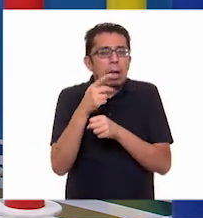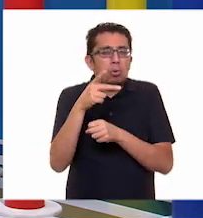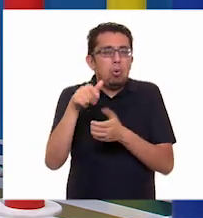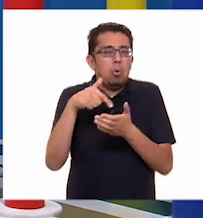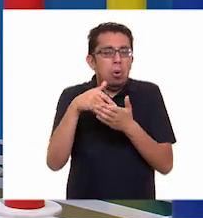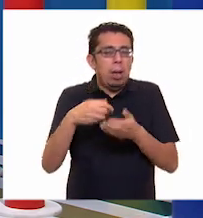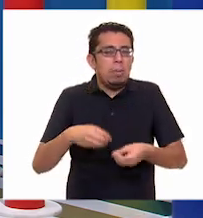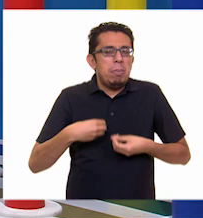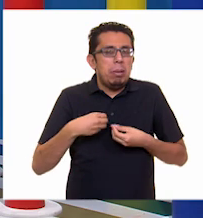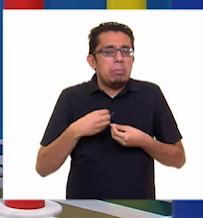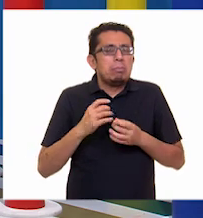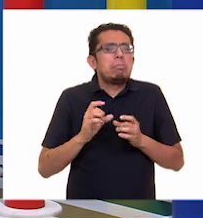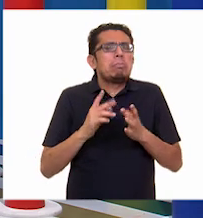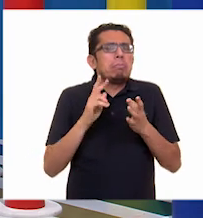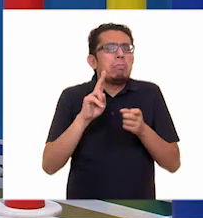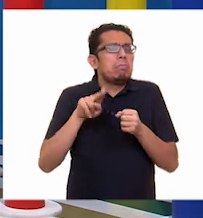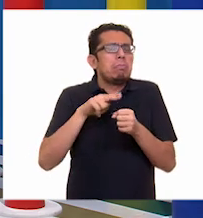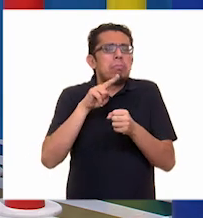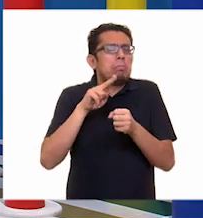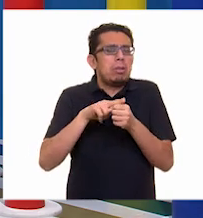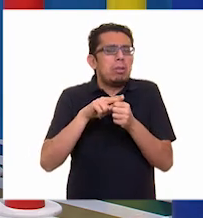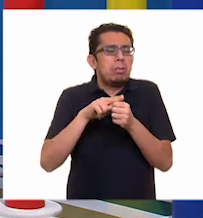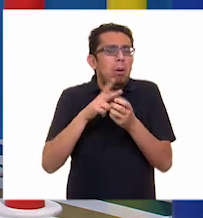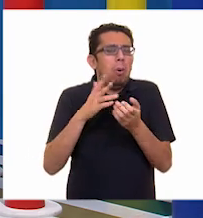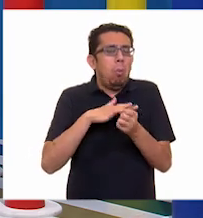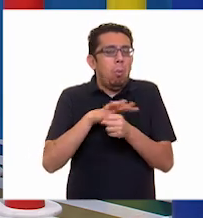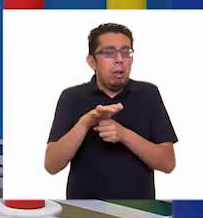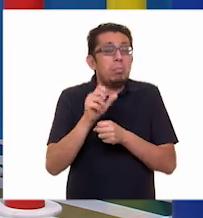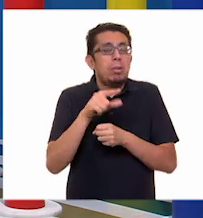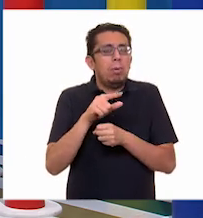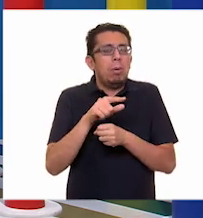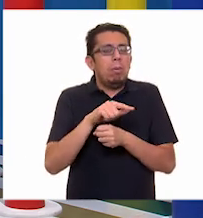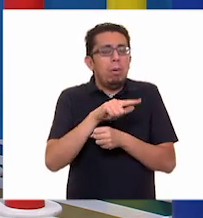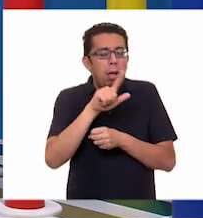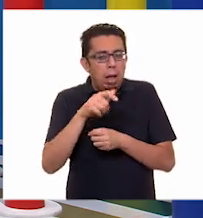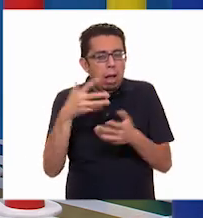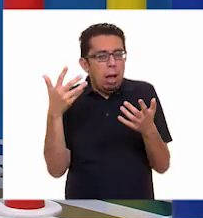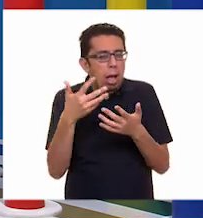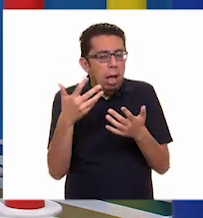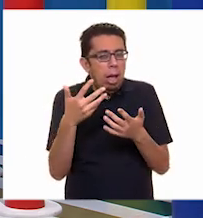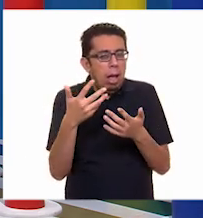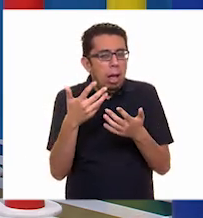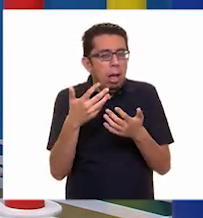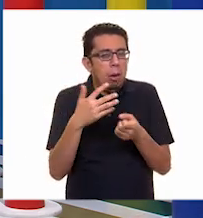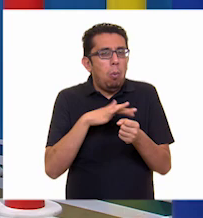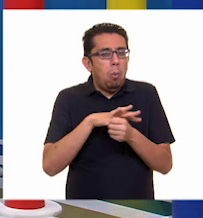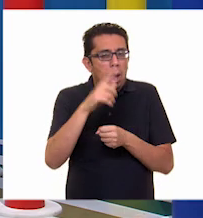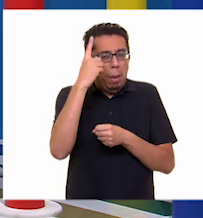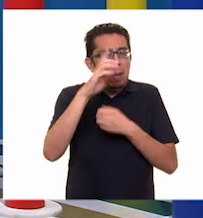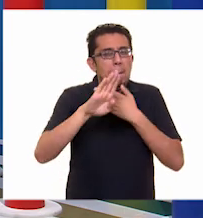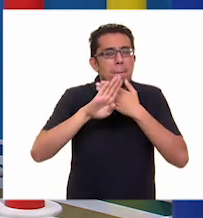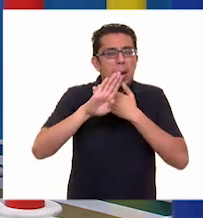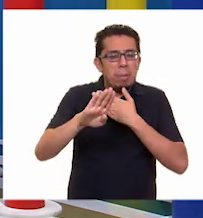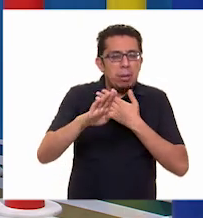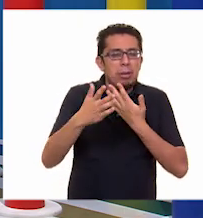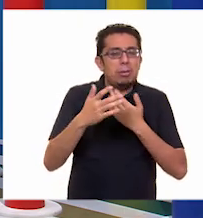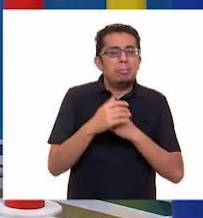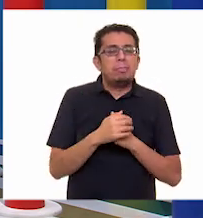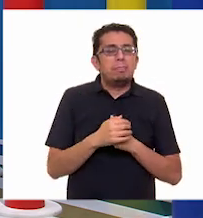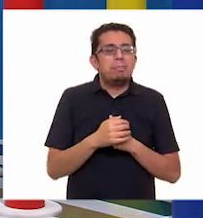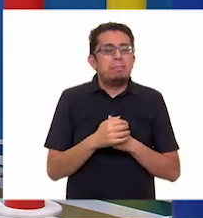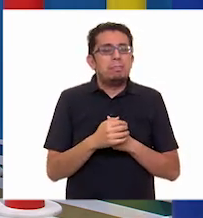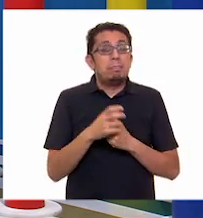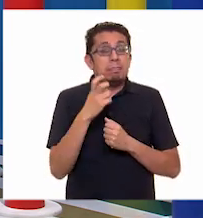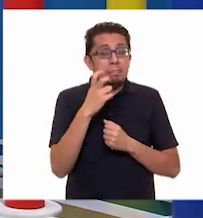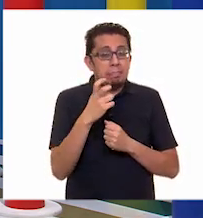de nuestra localidad y sobre las acciones que se deben realizar para prevenir y mitigar desastres que se